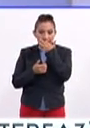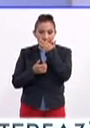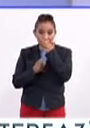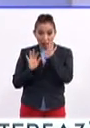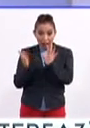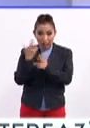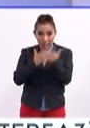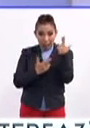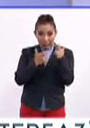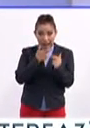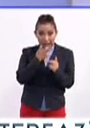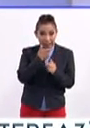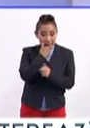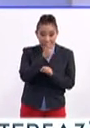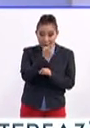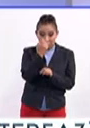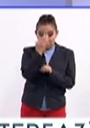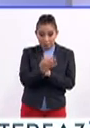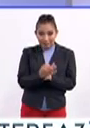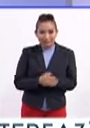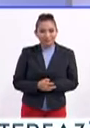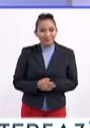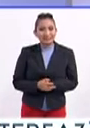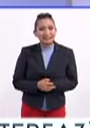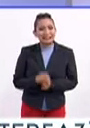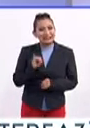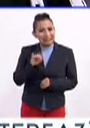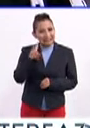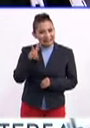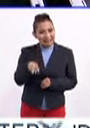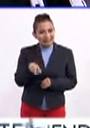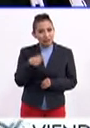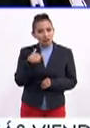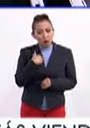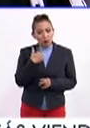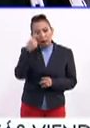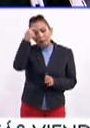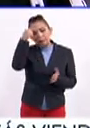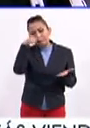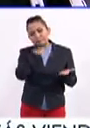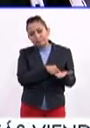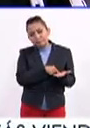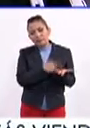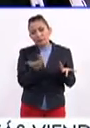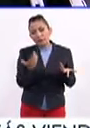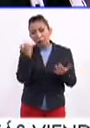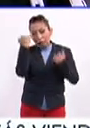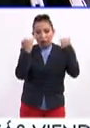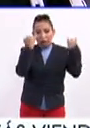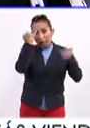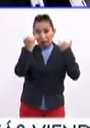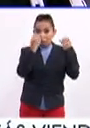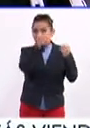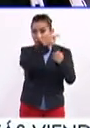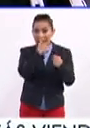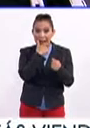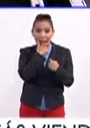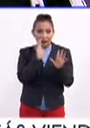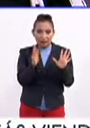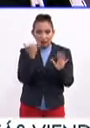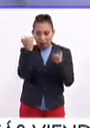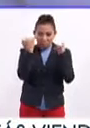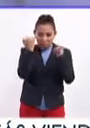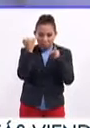¿Ya regresaste hablando inglés al 100%? Sí, de hecho, yo considero que improvisé ya mucho mi inglés, ya